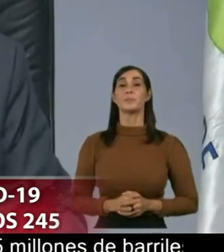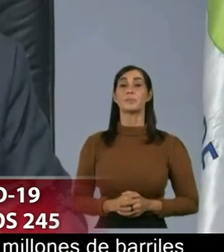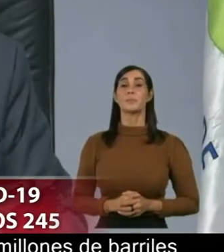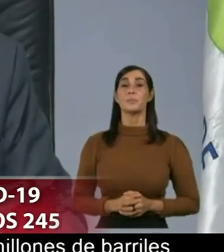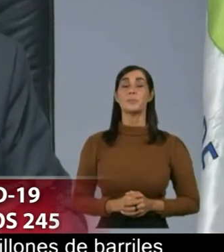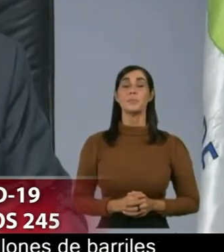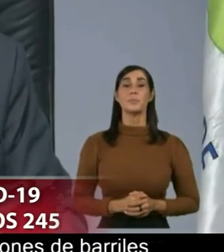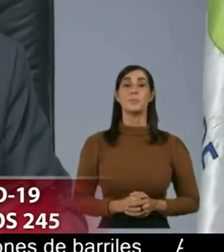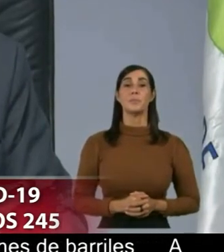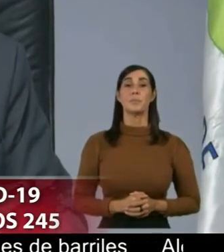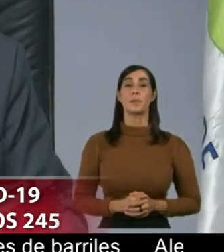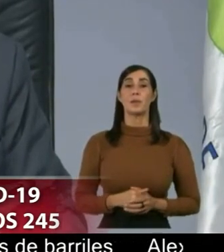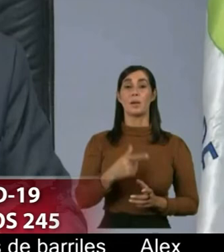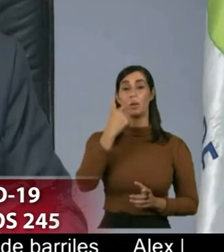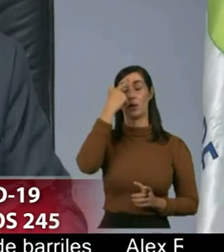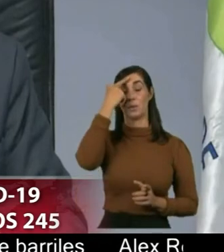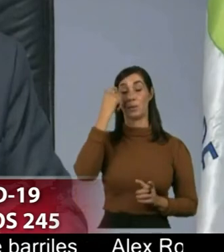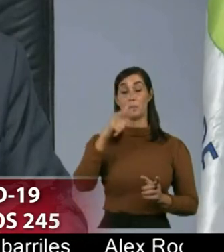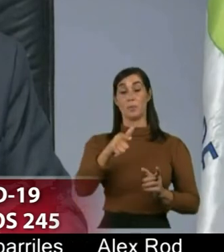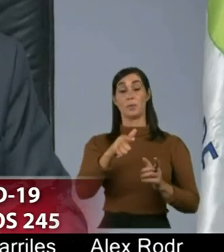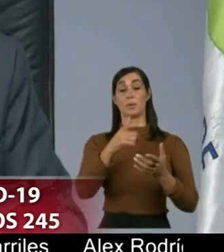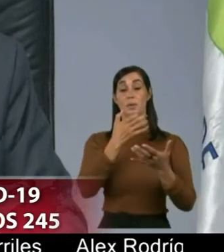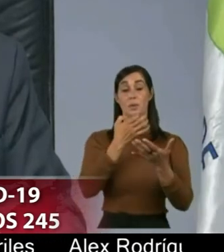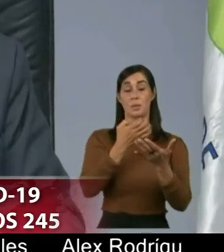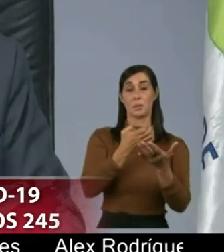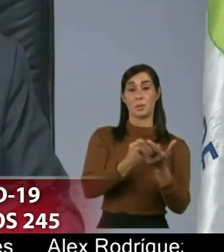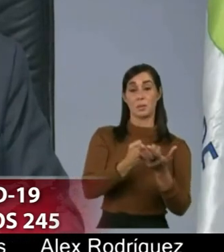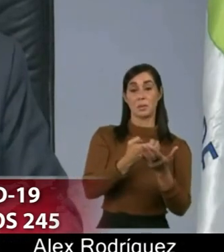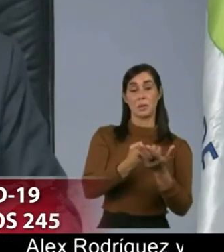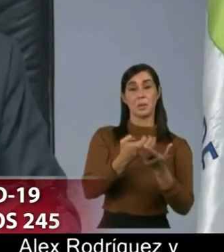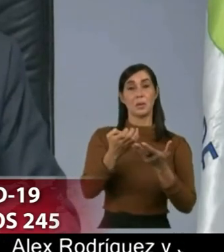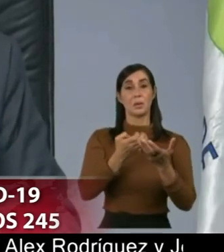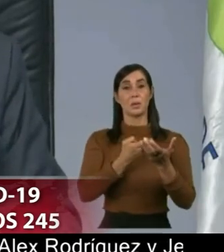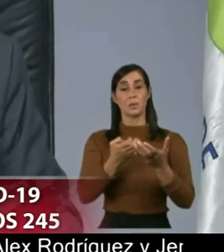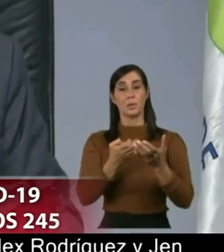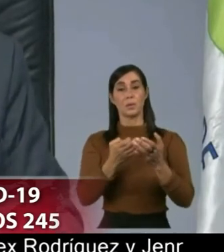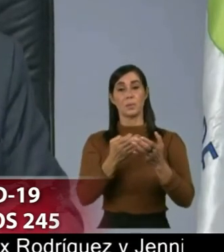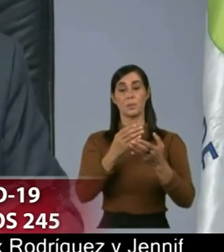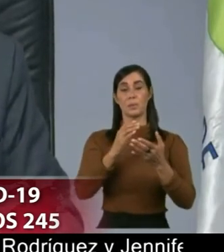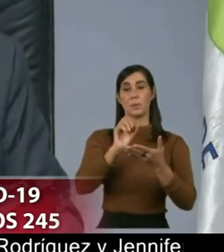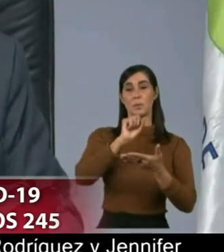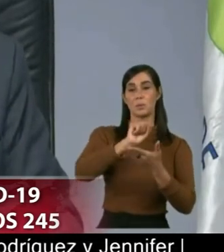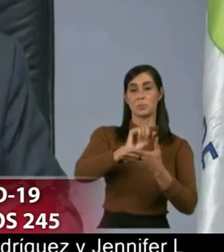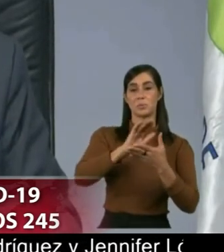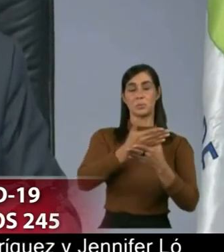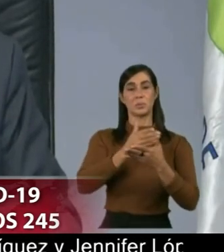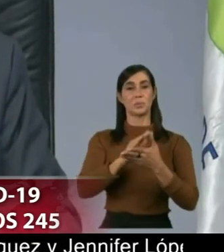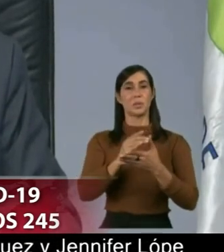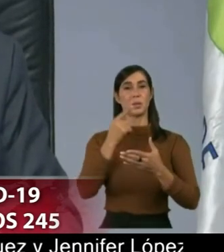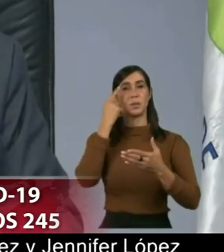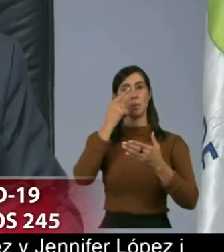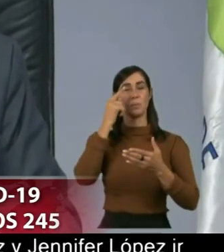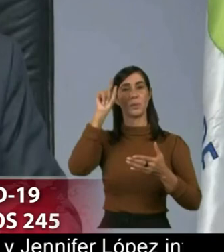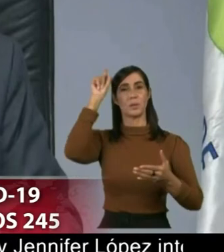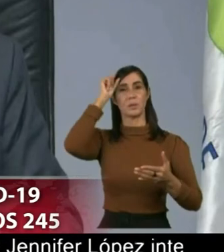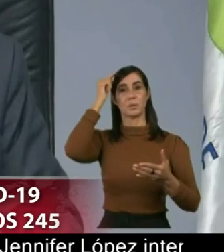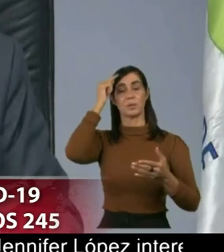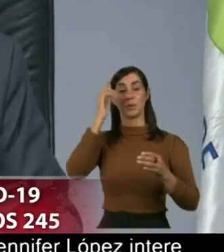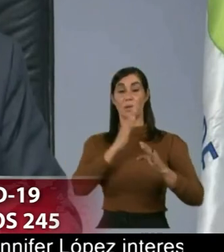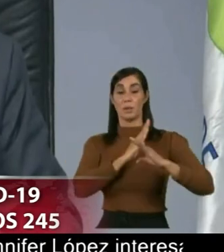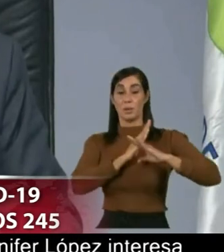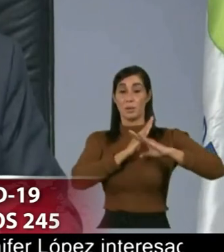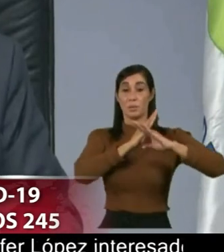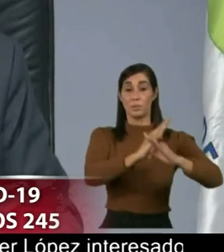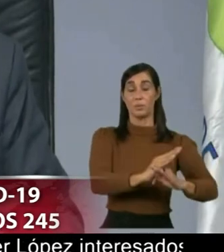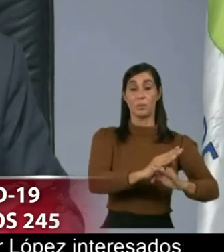elementos de tipos sociales y económicos que no creo que haya un gobierno capaz de contener de